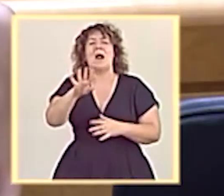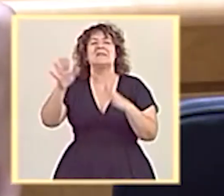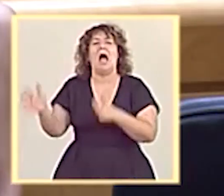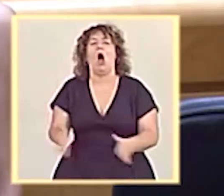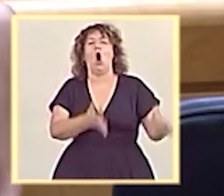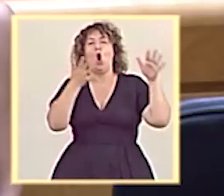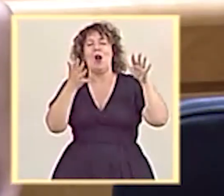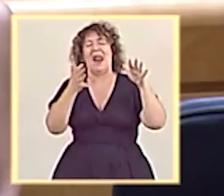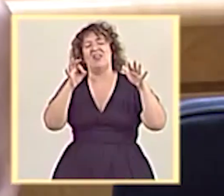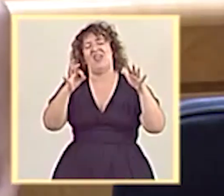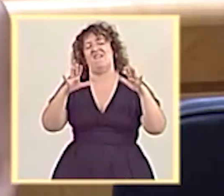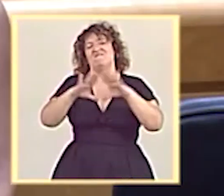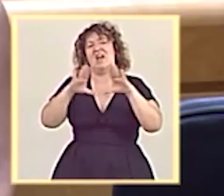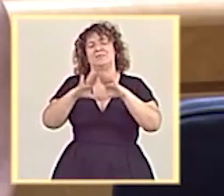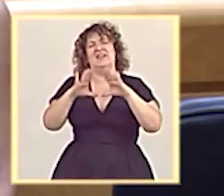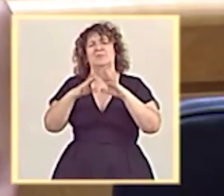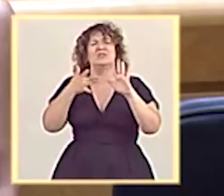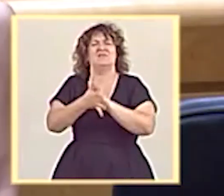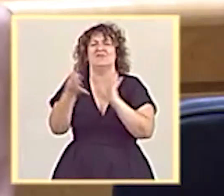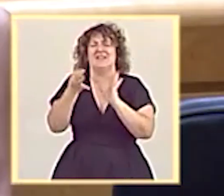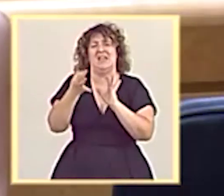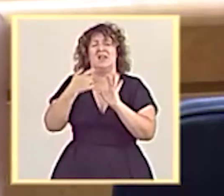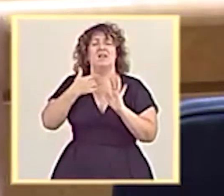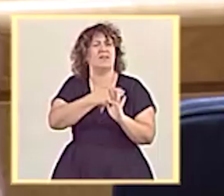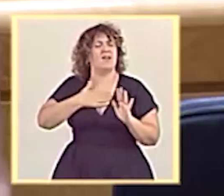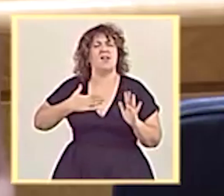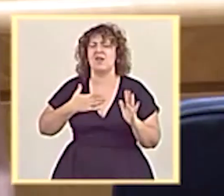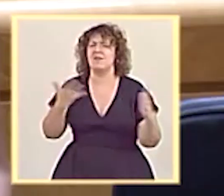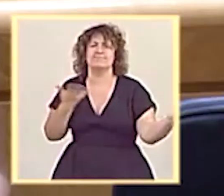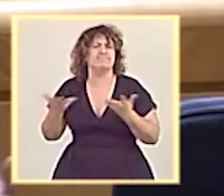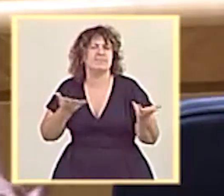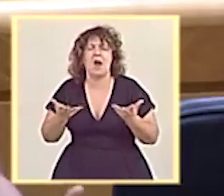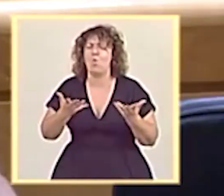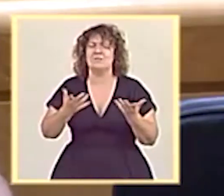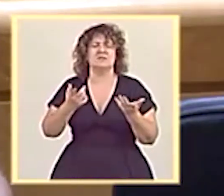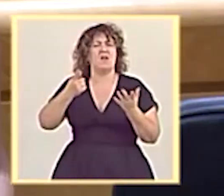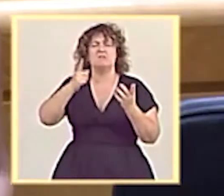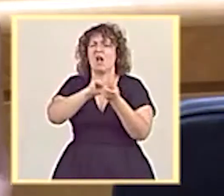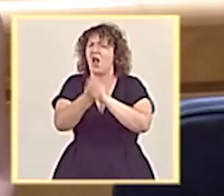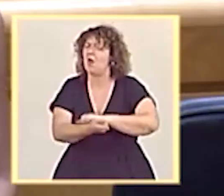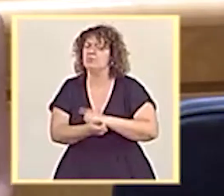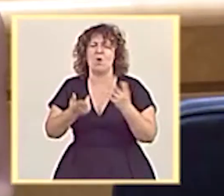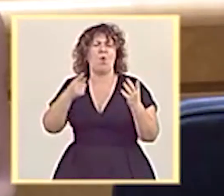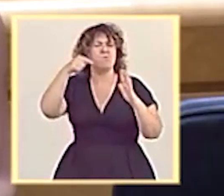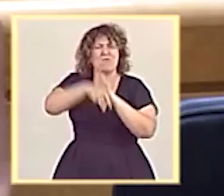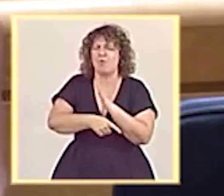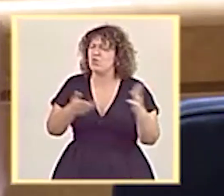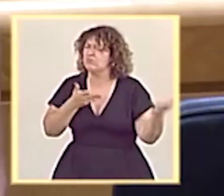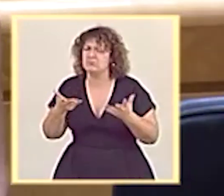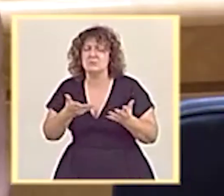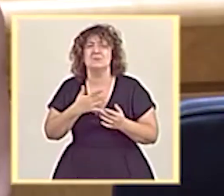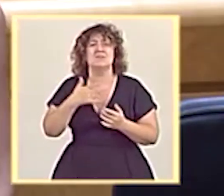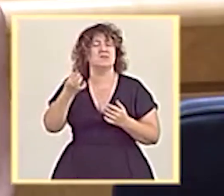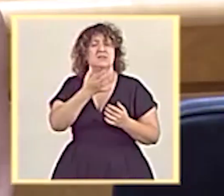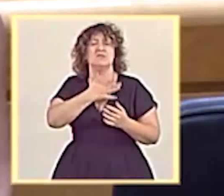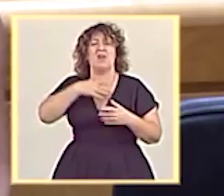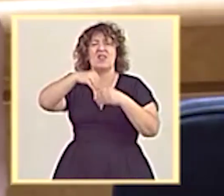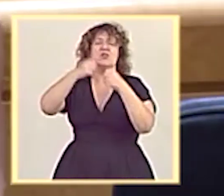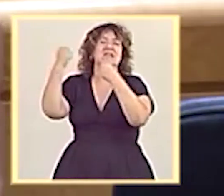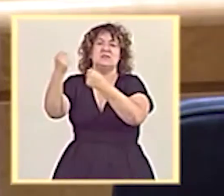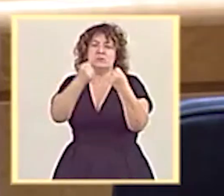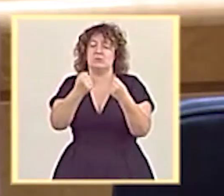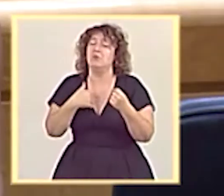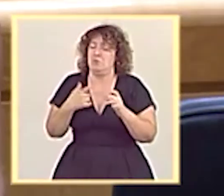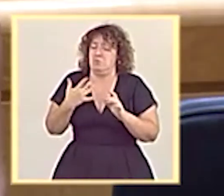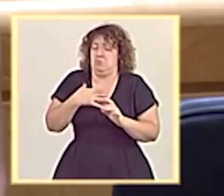feminismo en nuestro país está pidiendo cambios profundos, cambios urgentes, y además ha sido capaz de desplegar una cuarta ola de feminismo institucional, que se lo